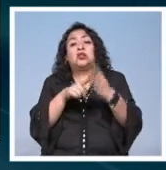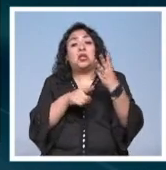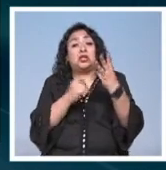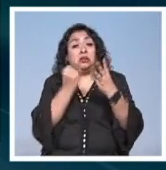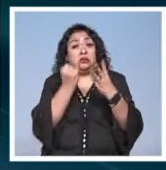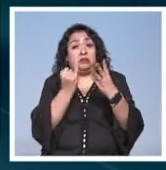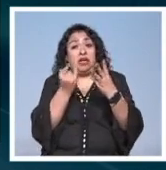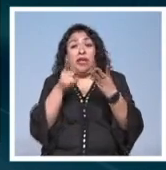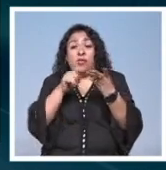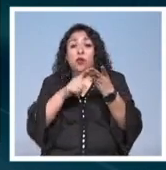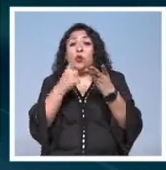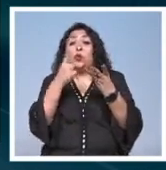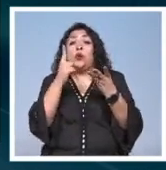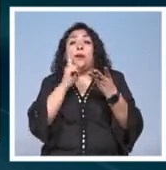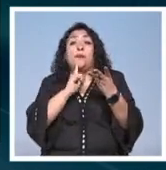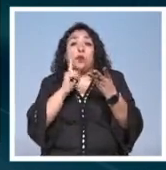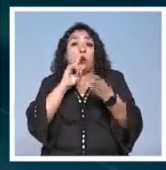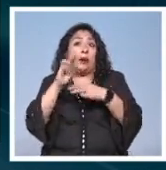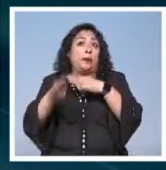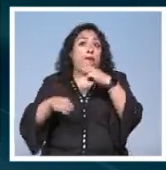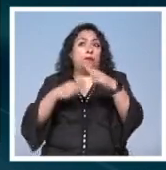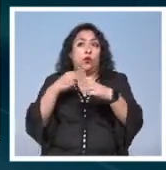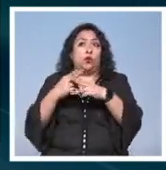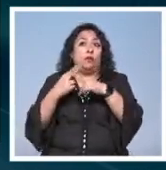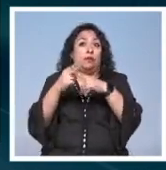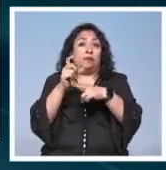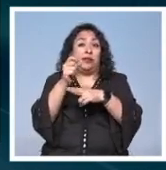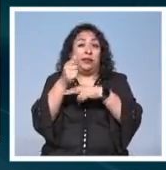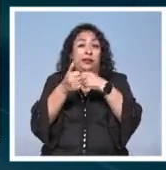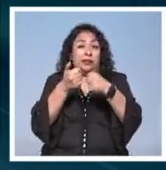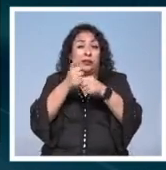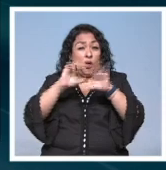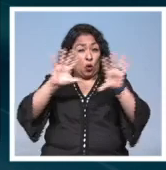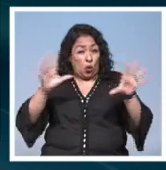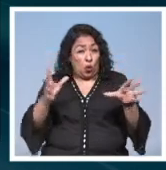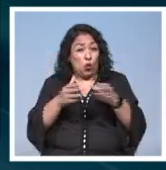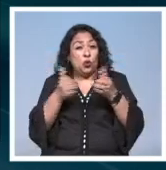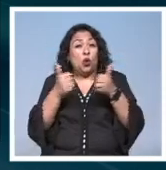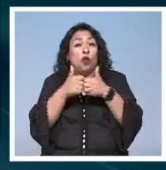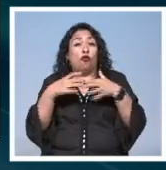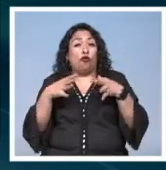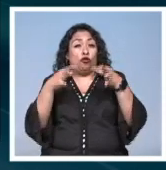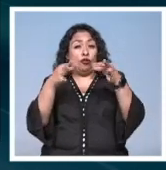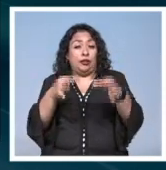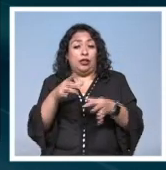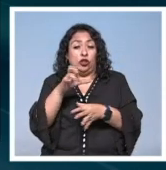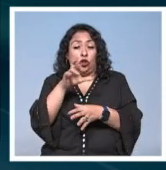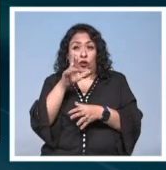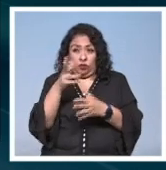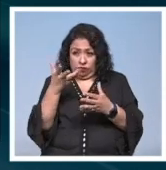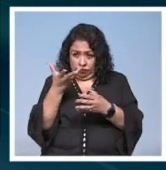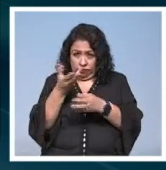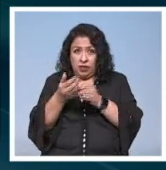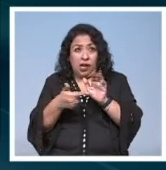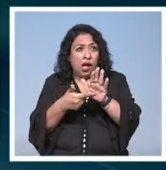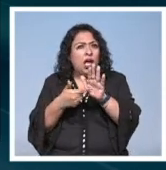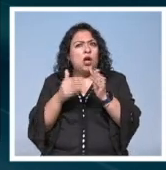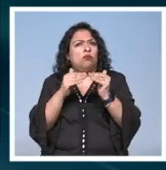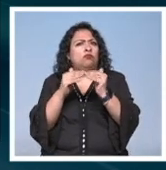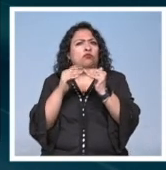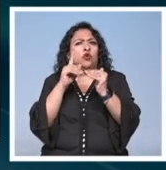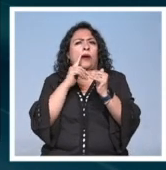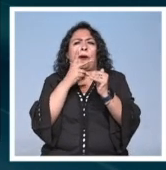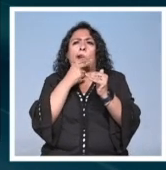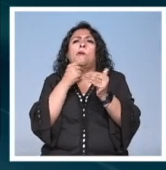investigadores a nivel mundial y durante 26 años, en conjunto con la Fundación L'Oreal, trabajan para promover la igualdad de